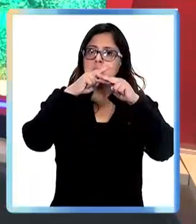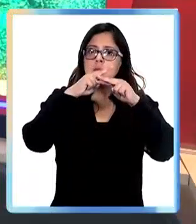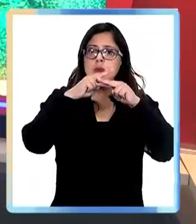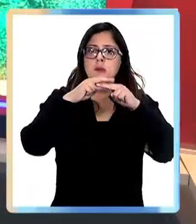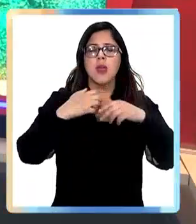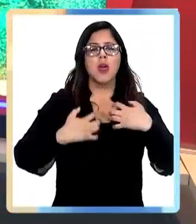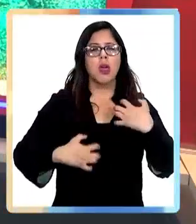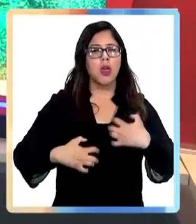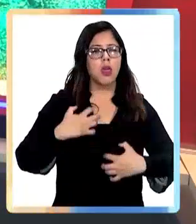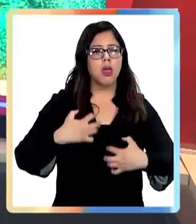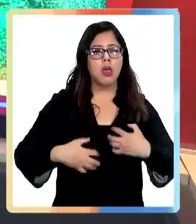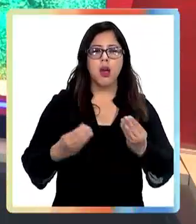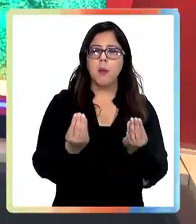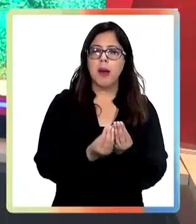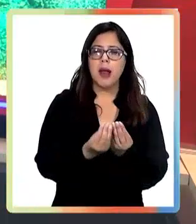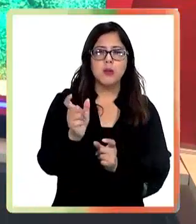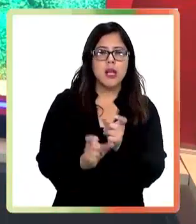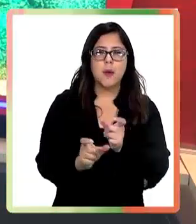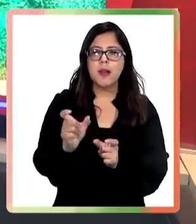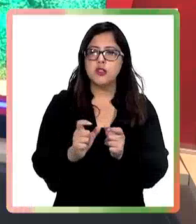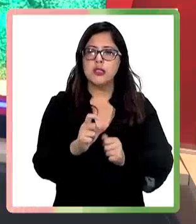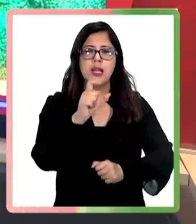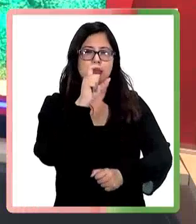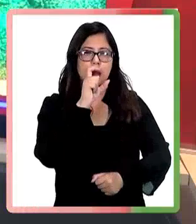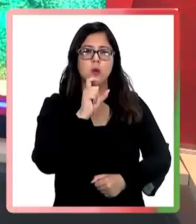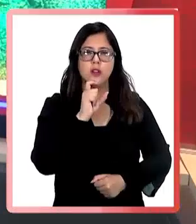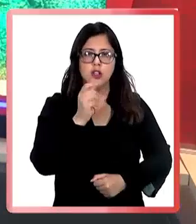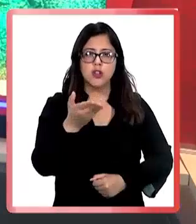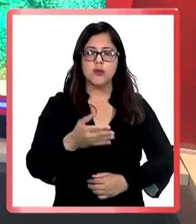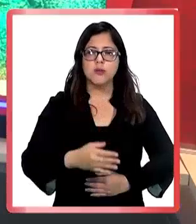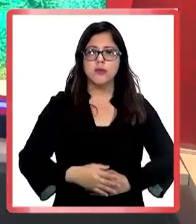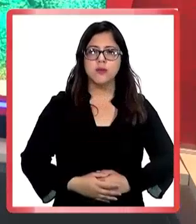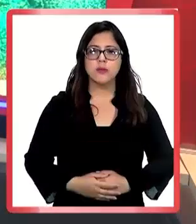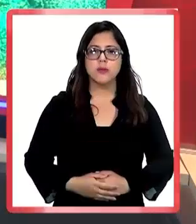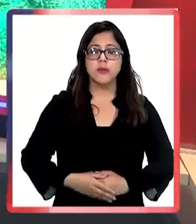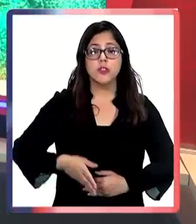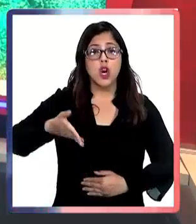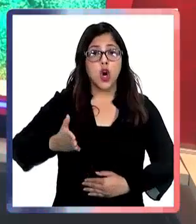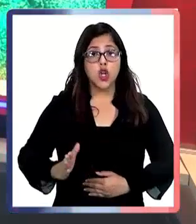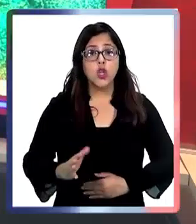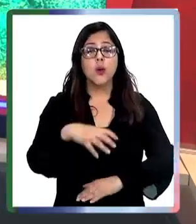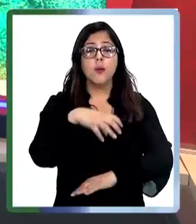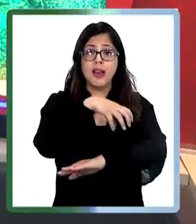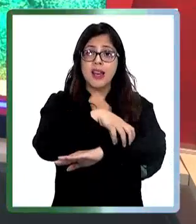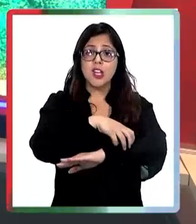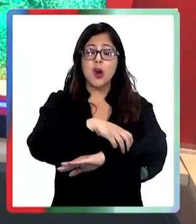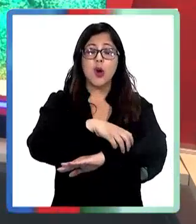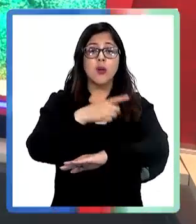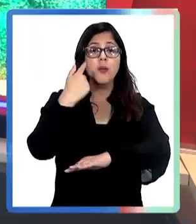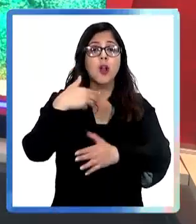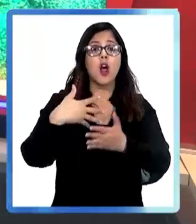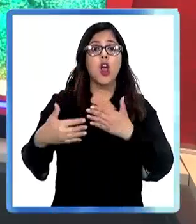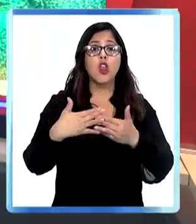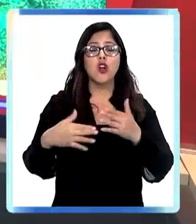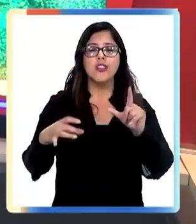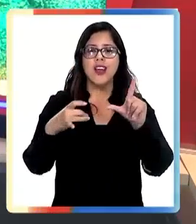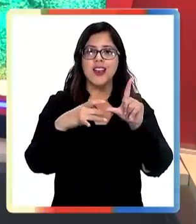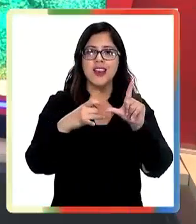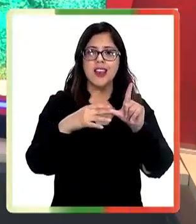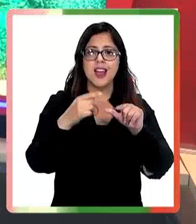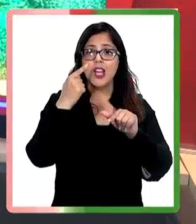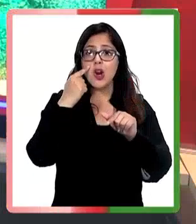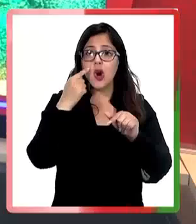Linares, porque el Gremio del Turismo está realizando capacitaciones para saber cómo reaccionar ante una emergencia. Son cursos de